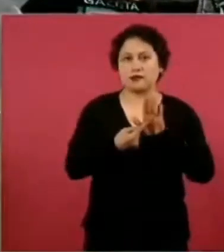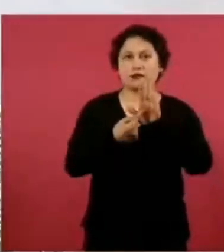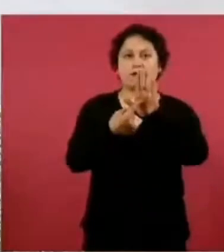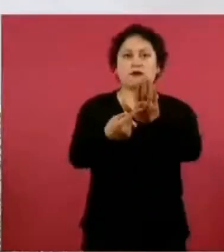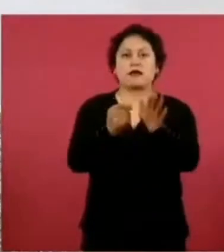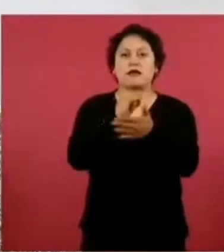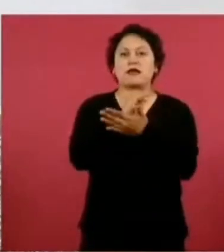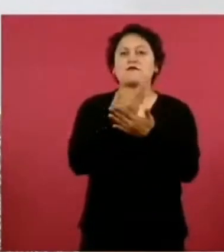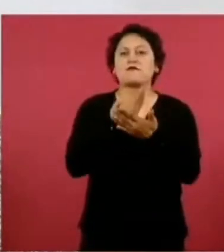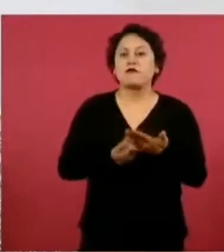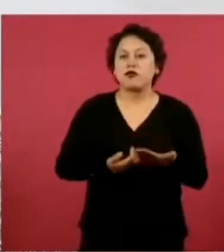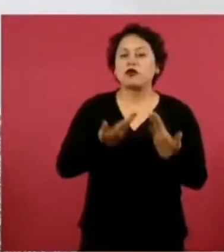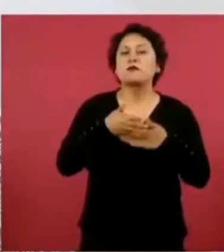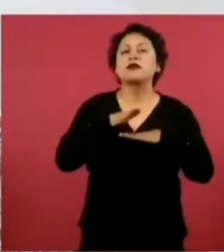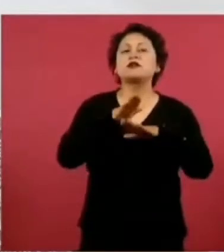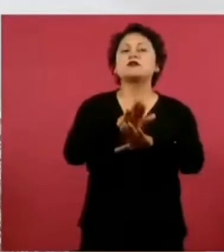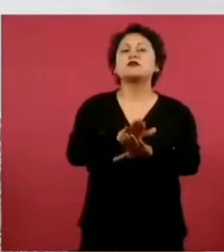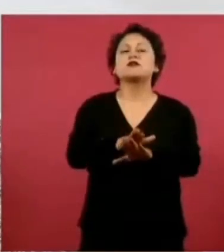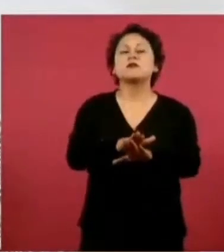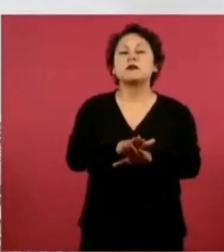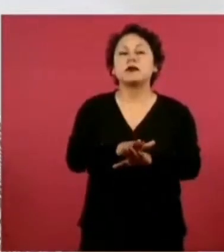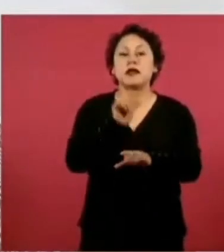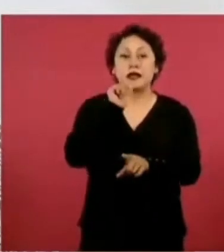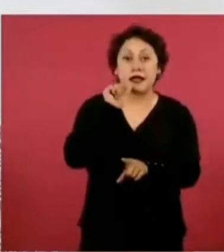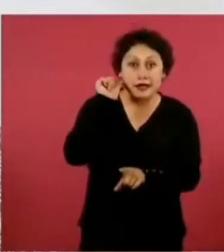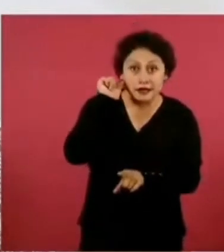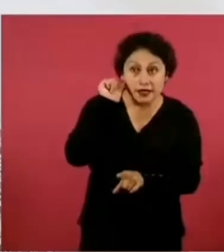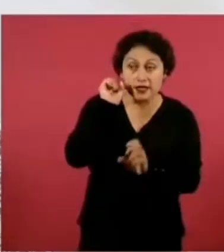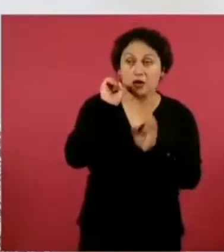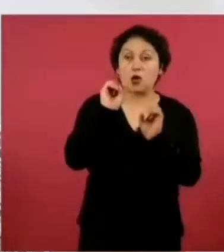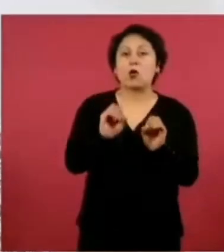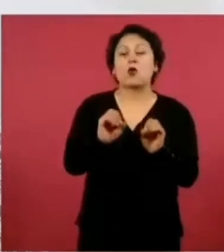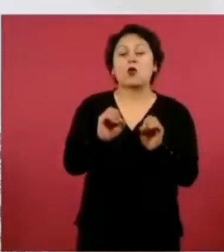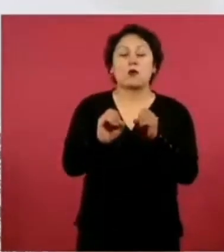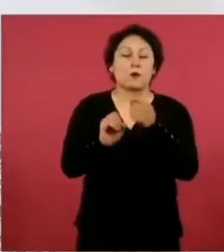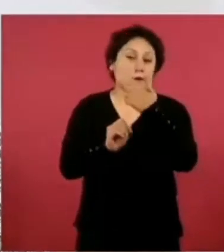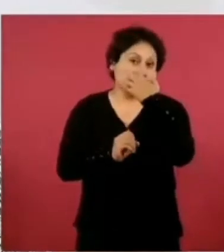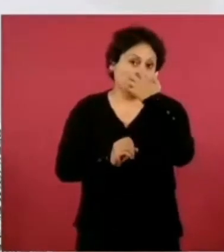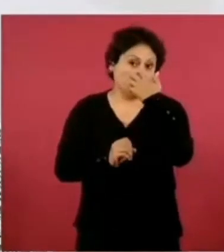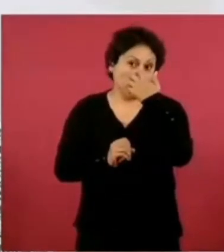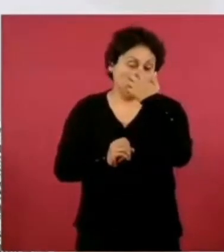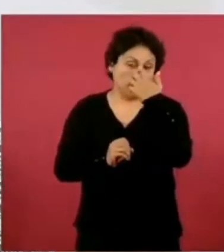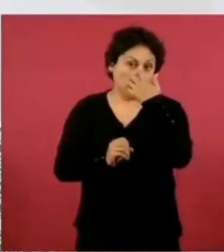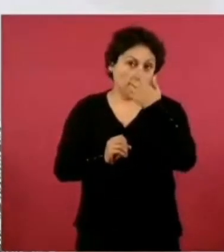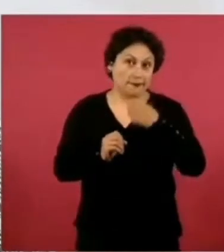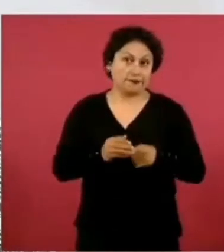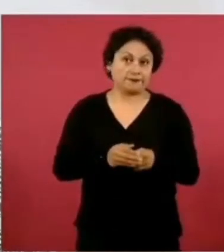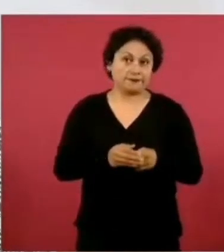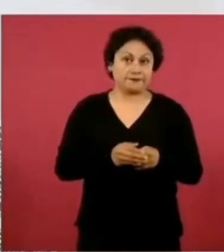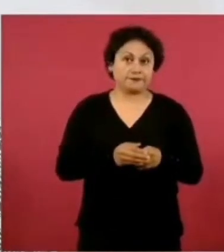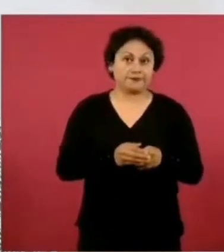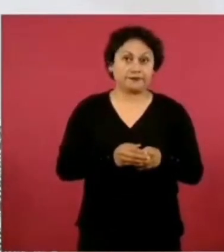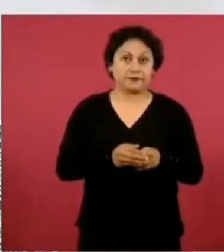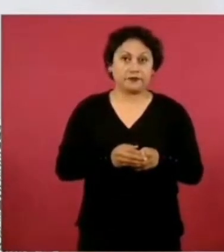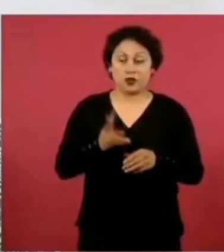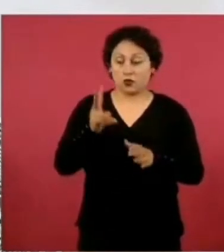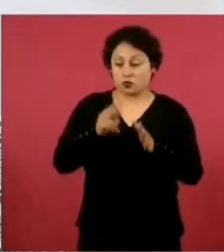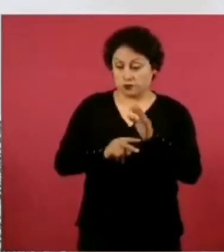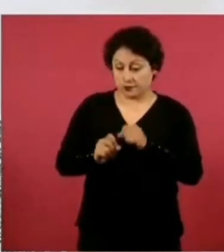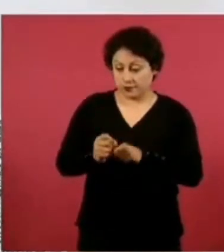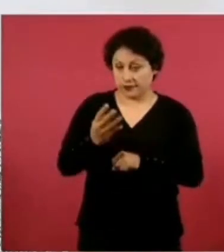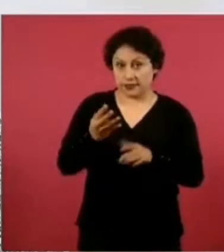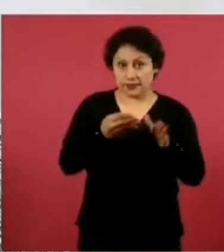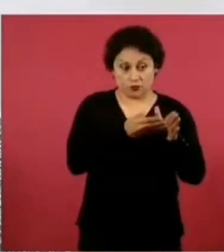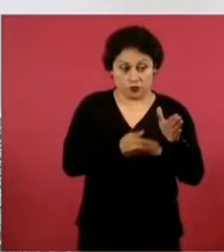el de ayer o el de, si se puede, el de los primeros seis meses de este año de